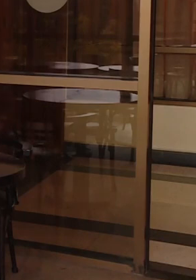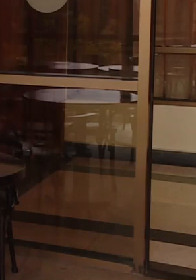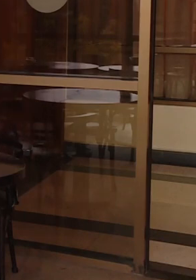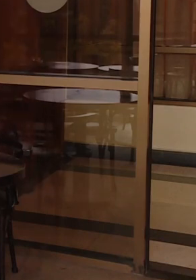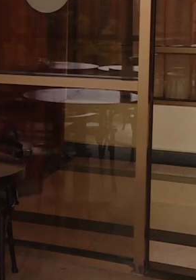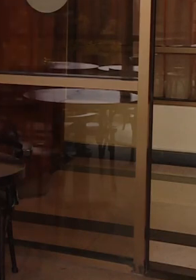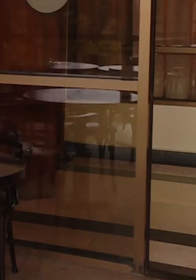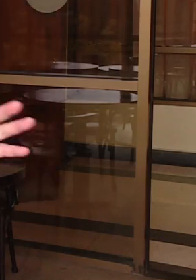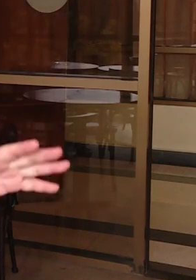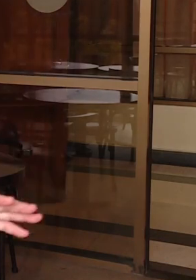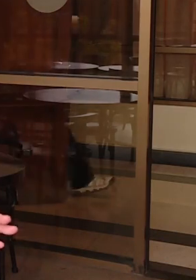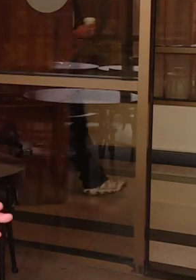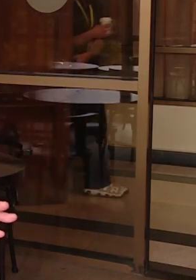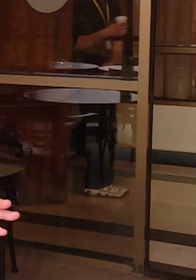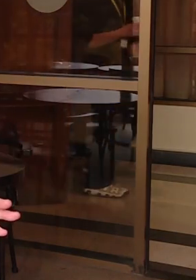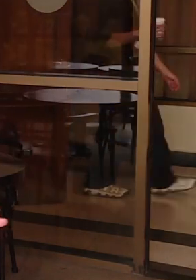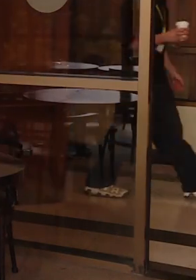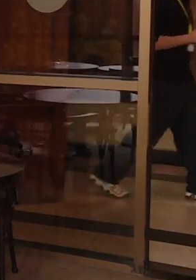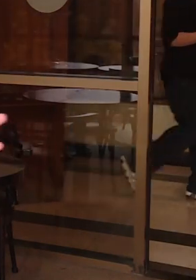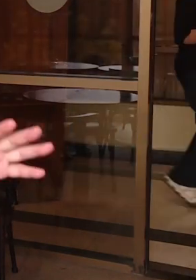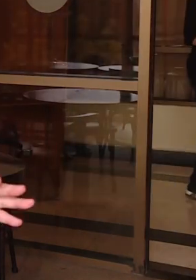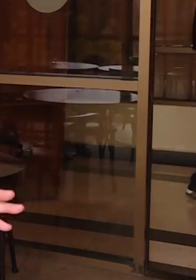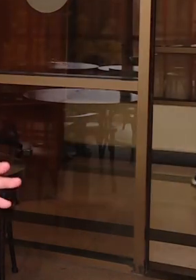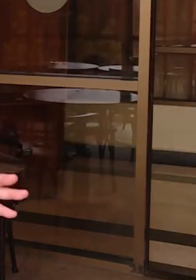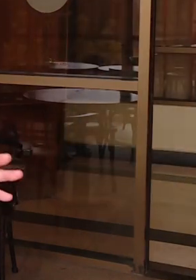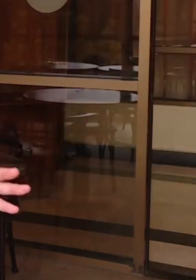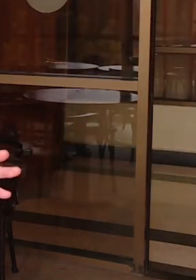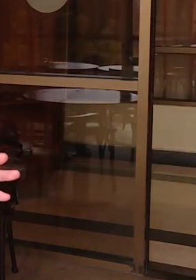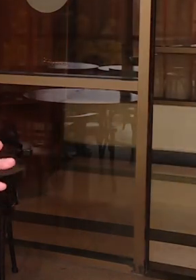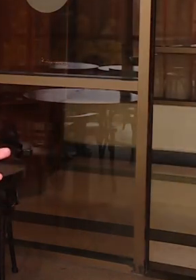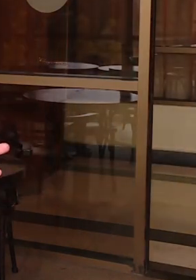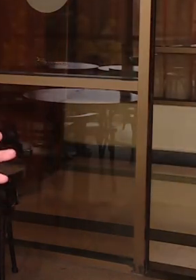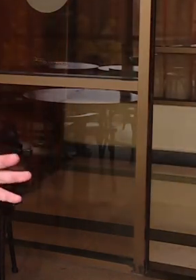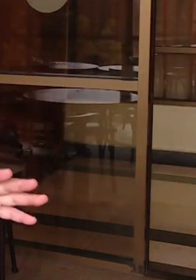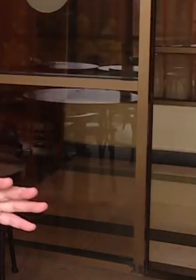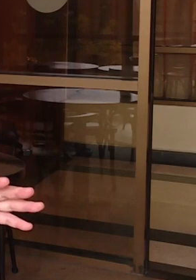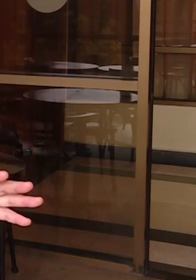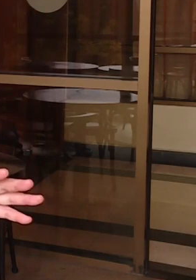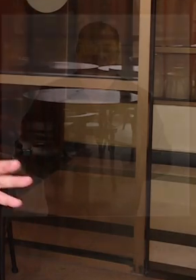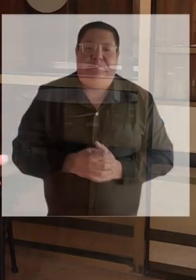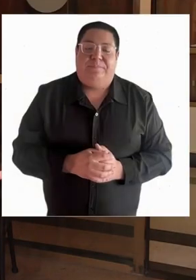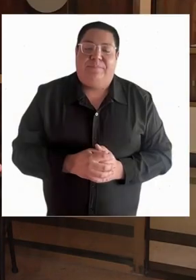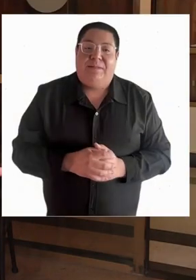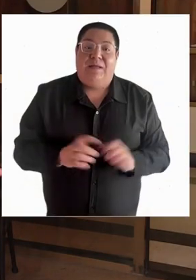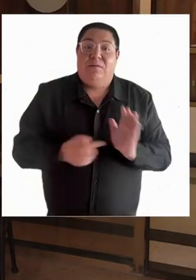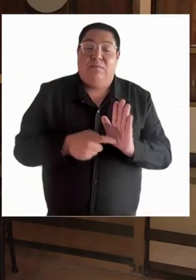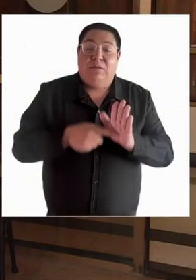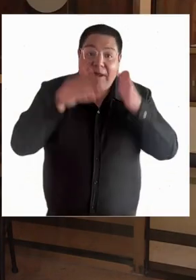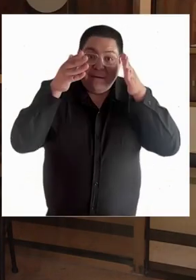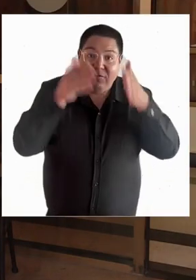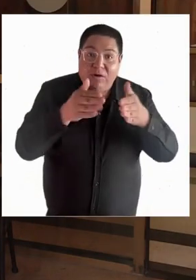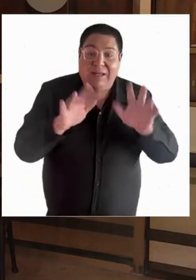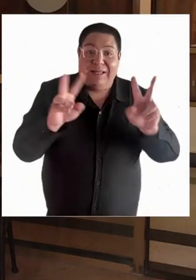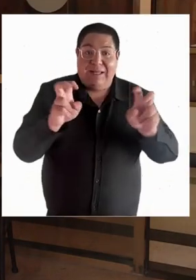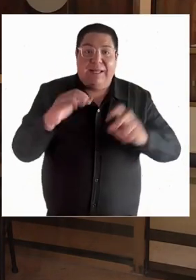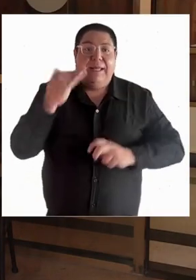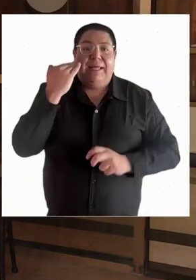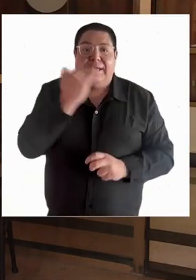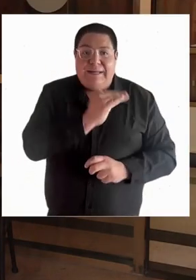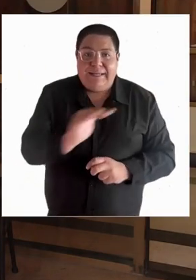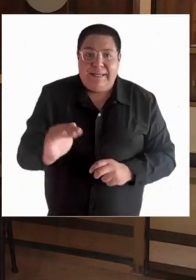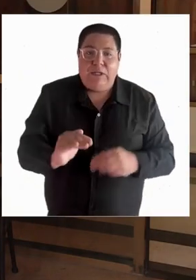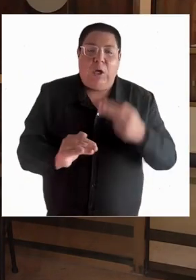inclusividad. Todos somos diferentes. De alguna manera tenemos alguna diferencia entre nosotros. Esa diferencia hay que